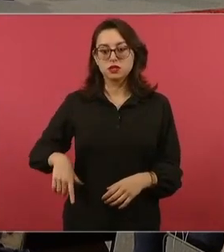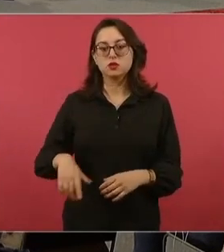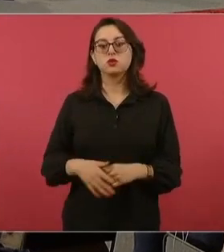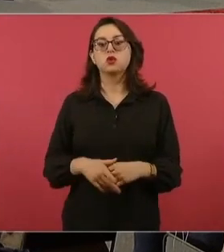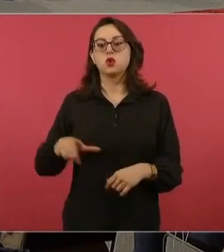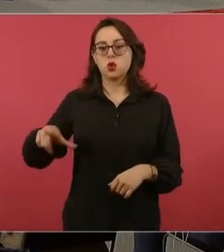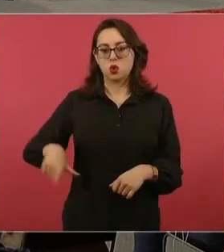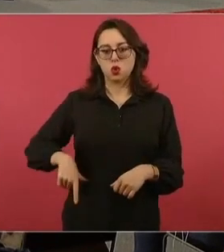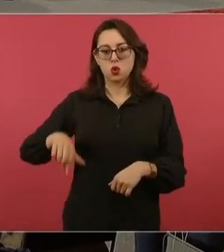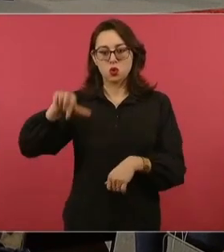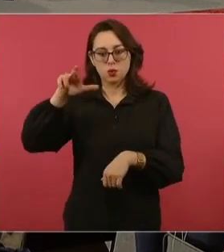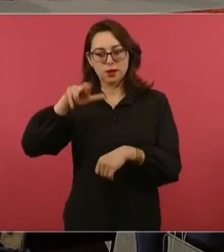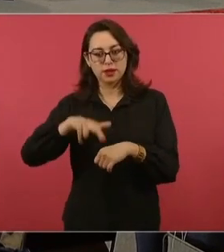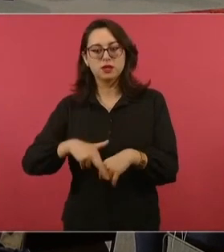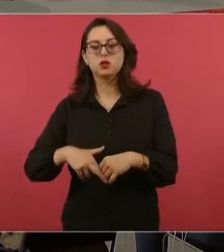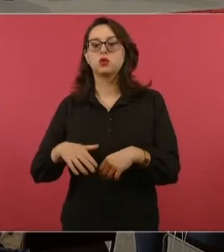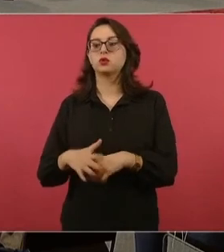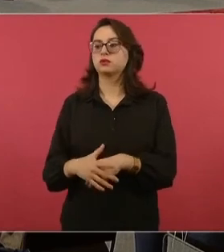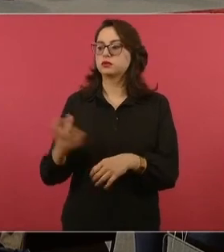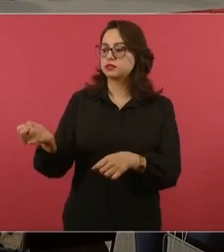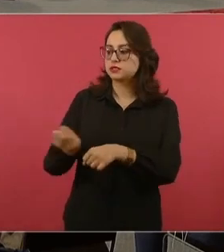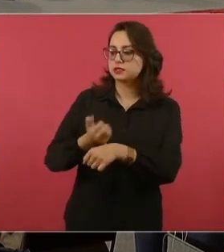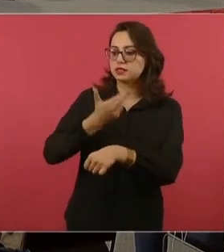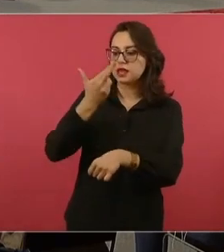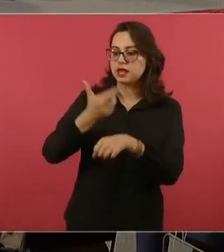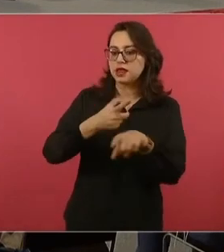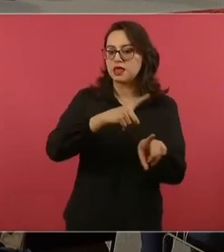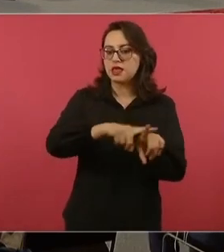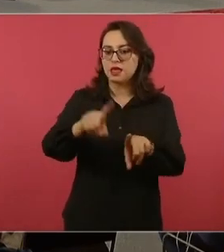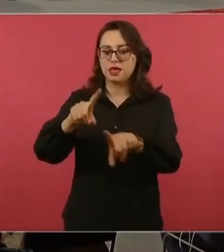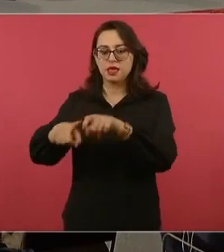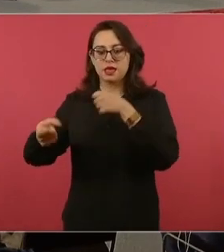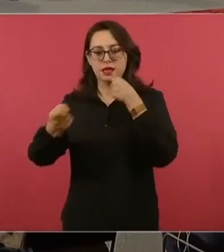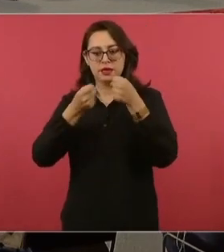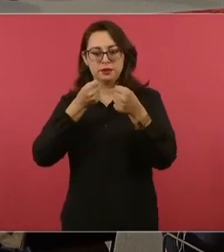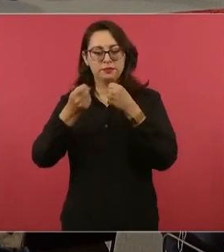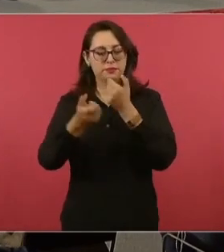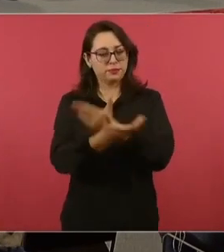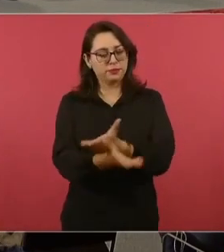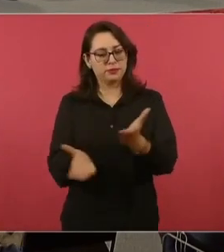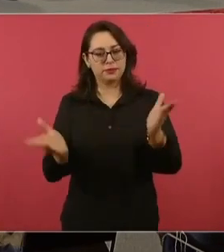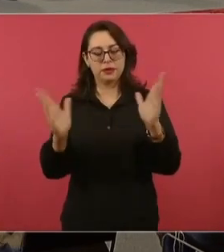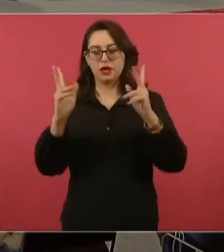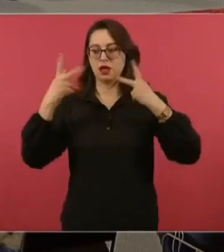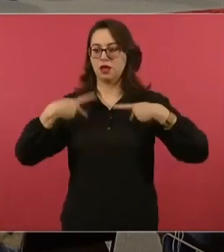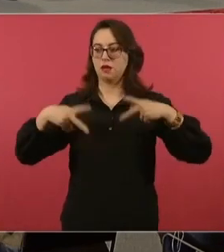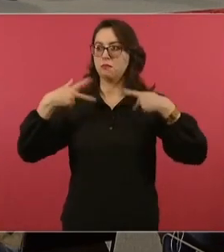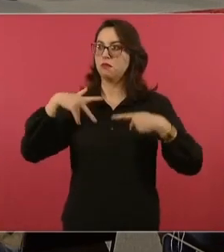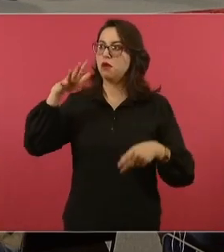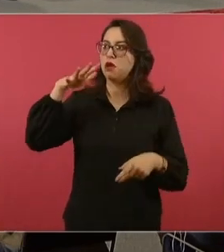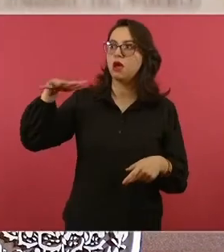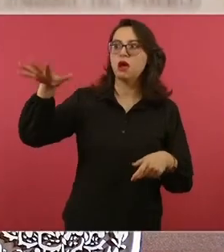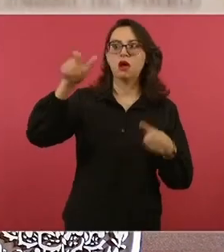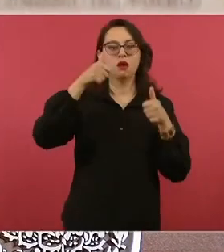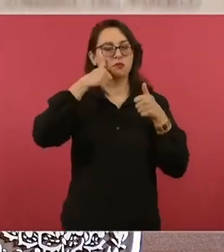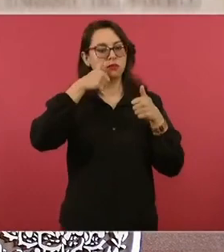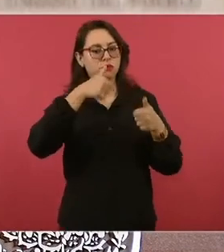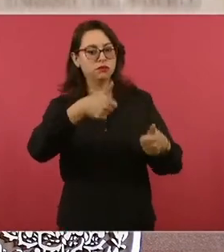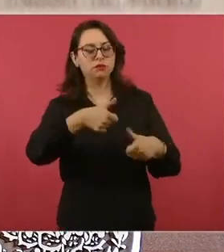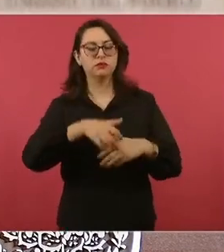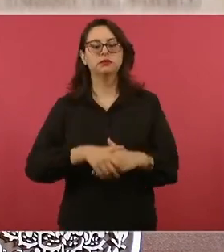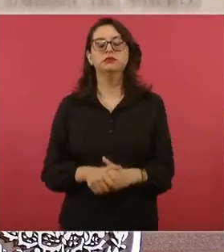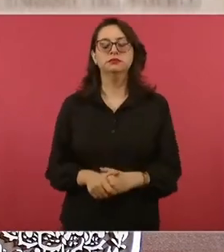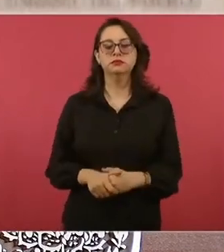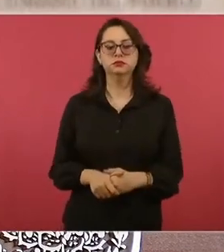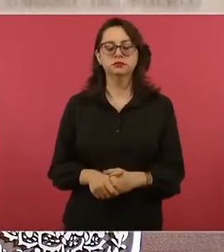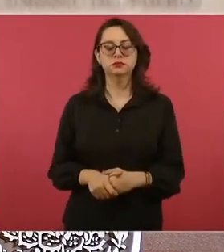gracias, integrantes de gabinete, medios de comunicación y todos aquellos que nos siguen a través de las diferentes redes. Sin duda